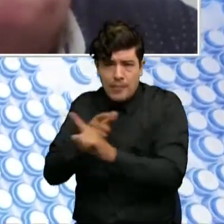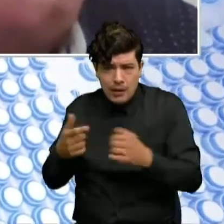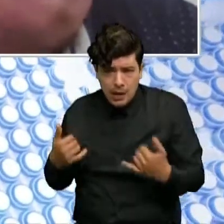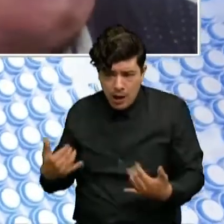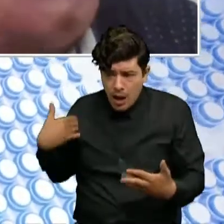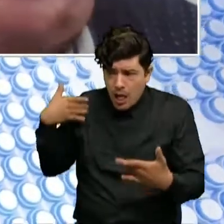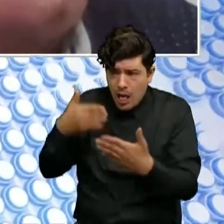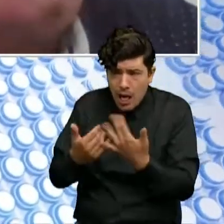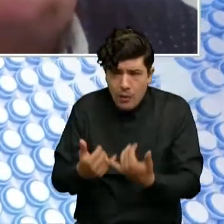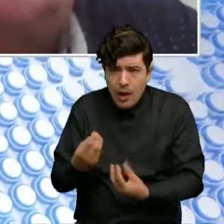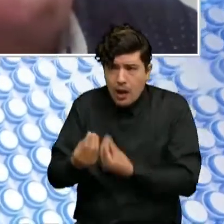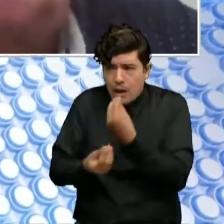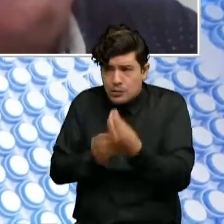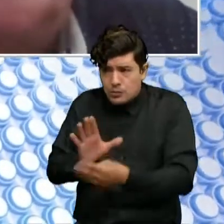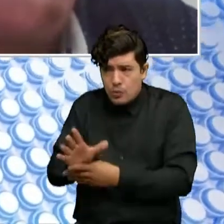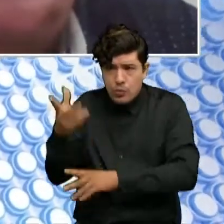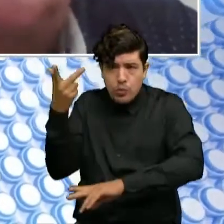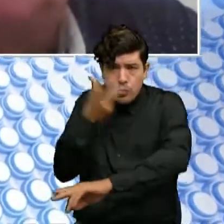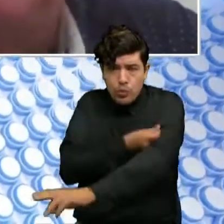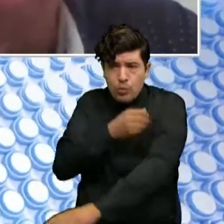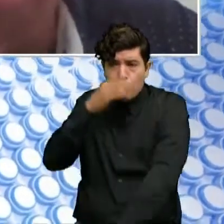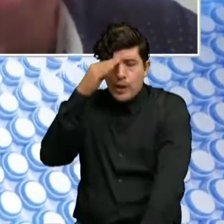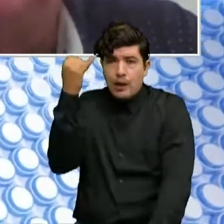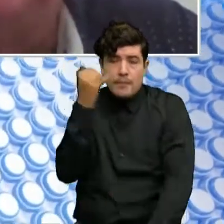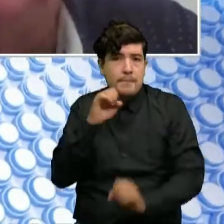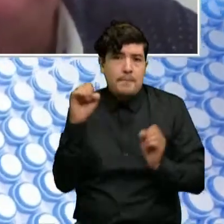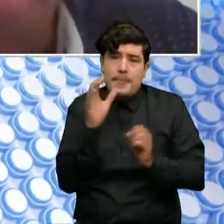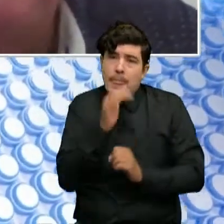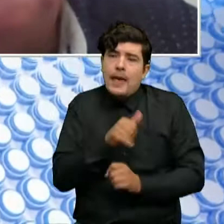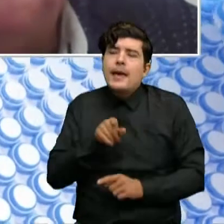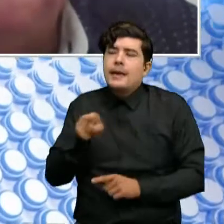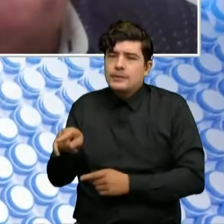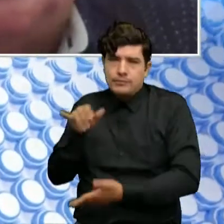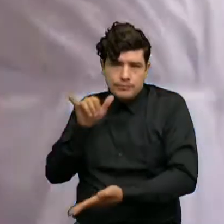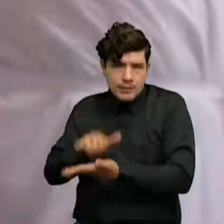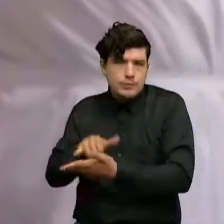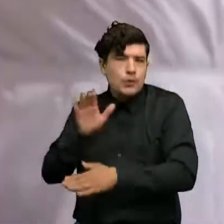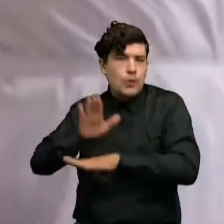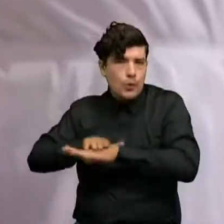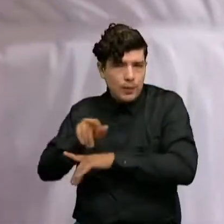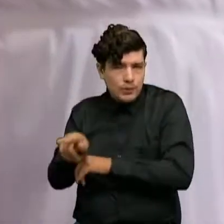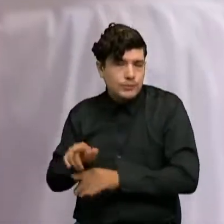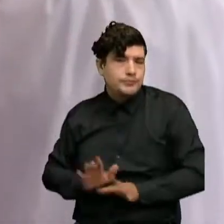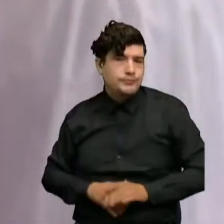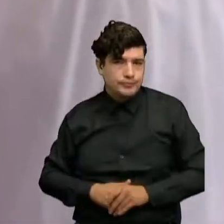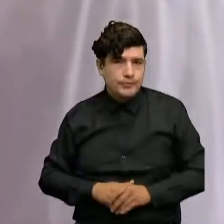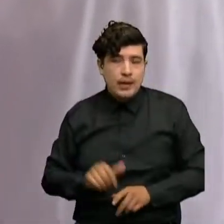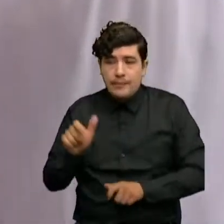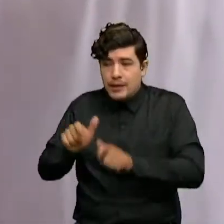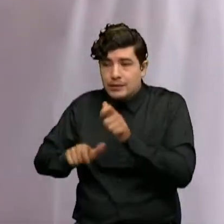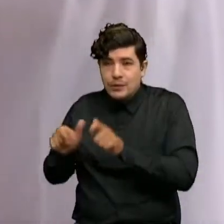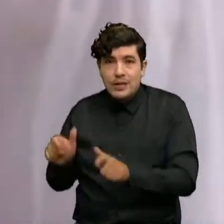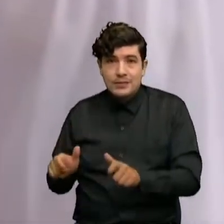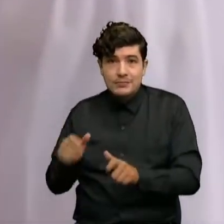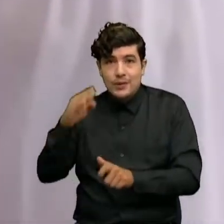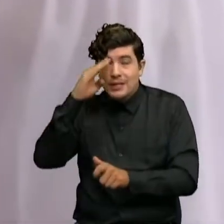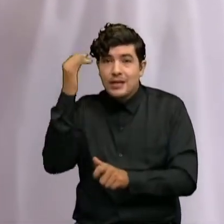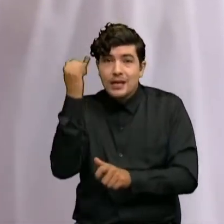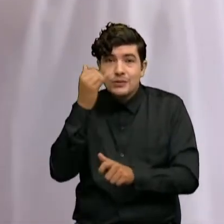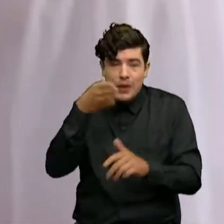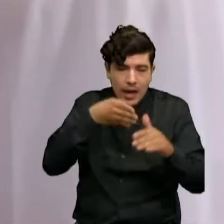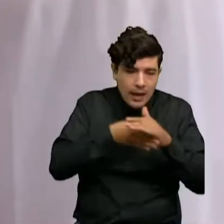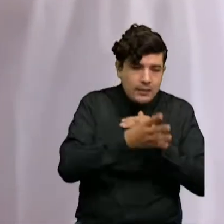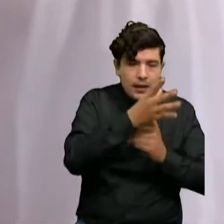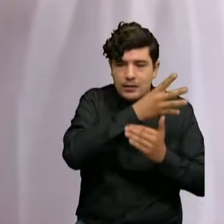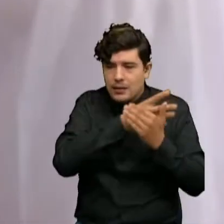han hecho. Y pues hombre, eso es lo que precisamente ha sucedido, que ellos son los que entran y salen todos los días de las cárceles